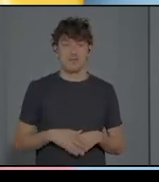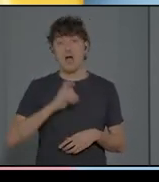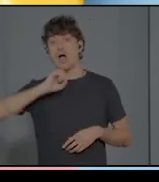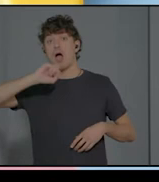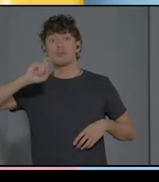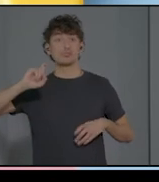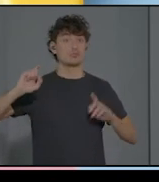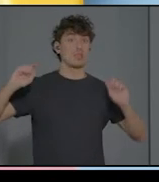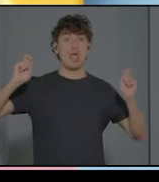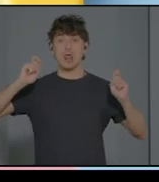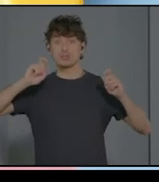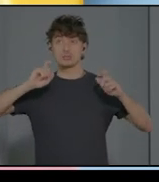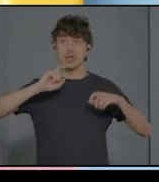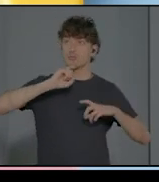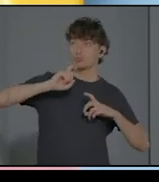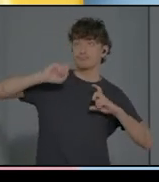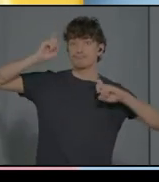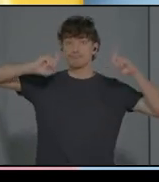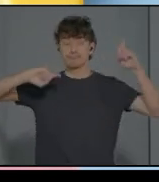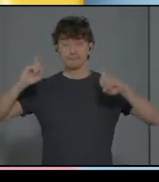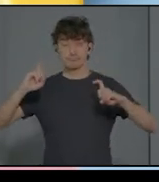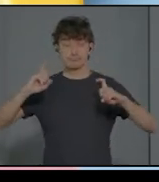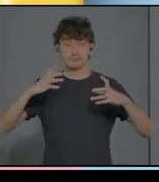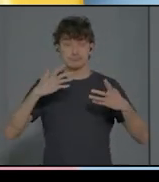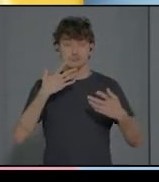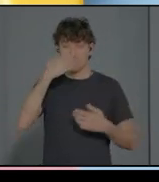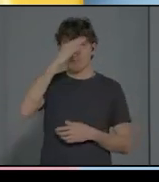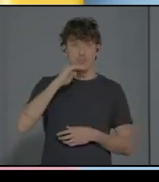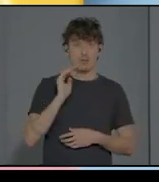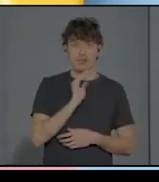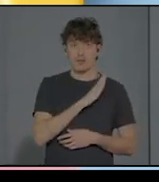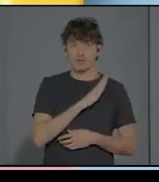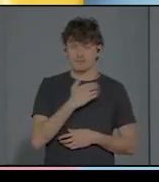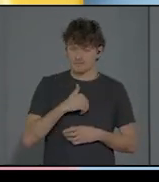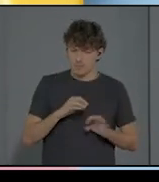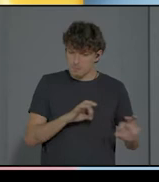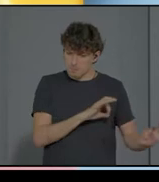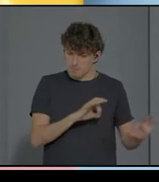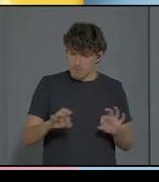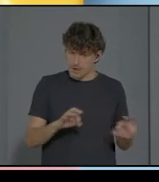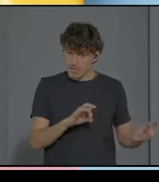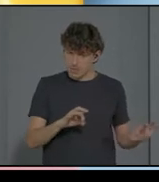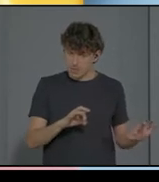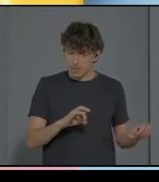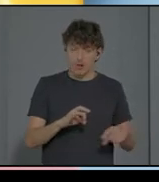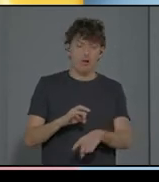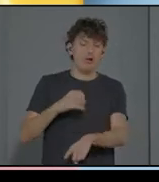que el progenitor está preparado para reconocer. Pensaba no haber insertado